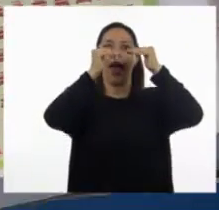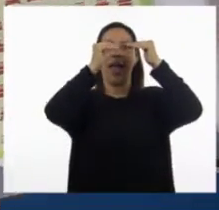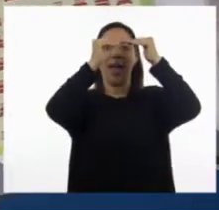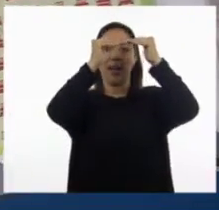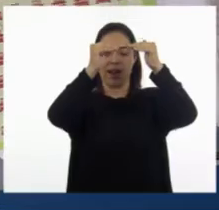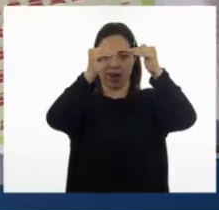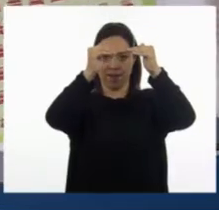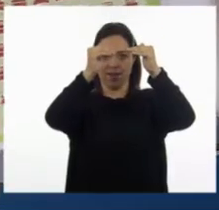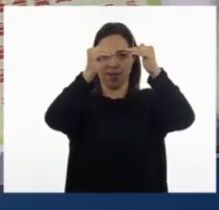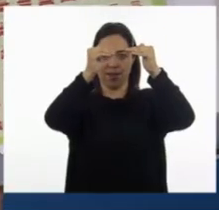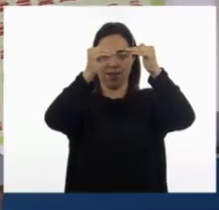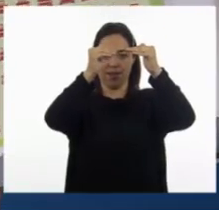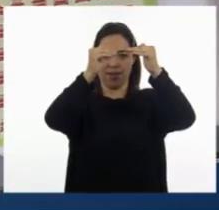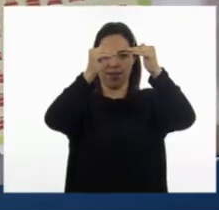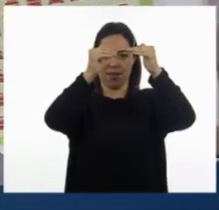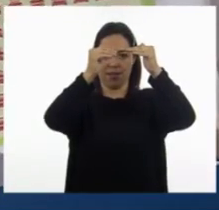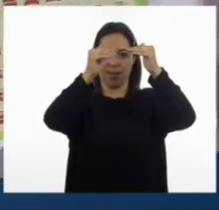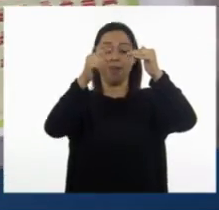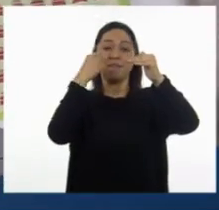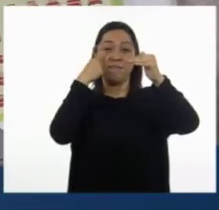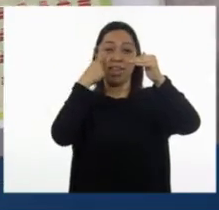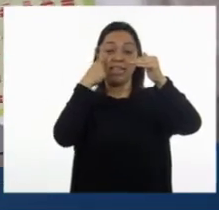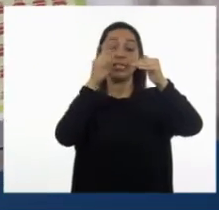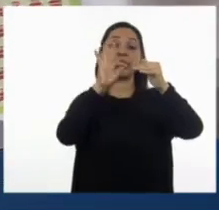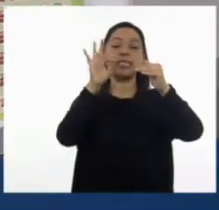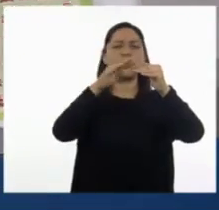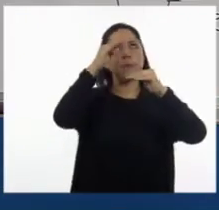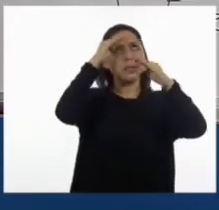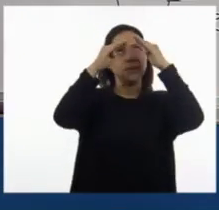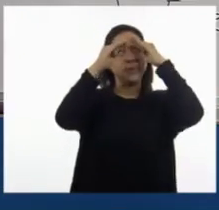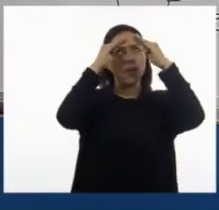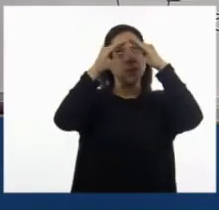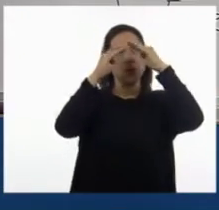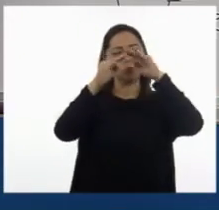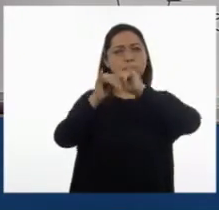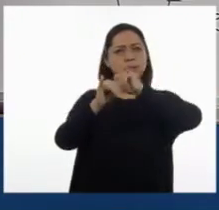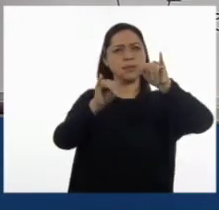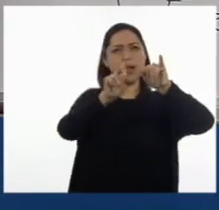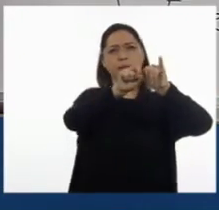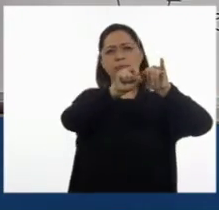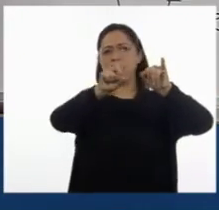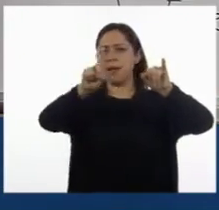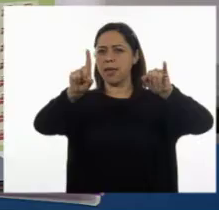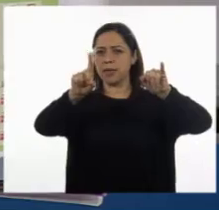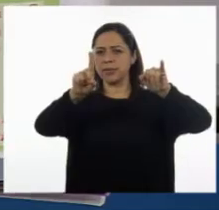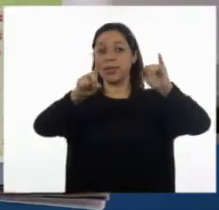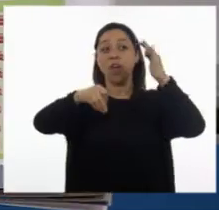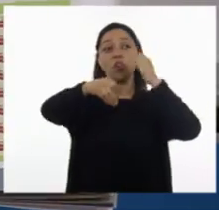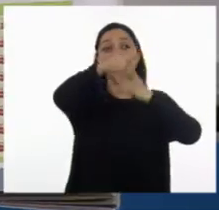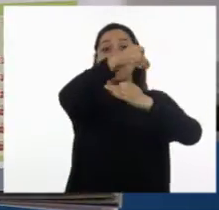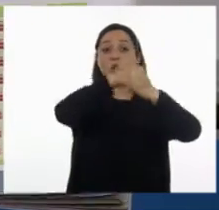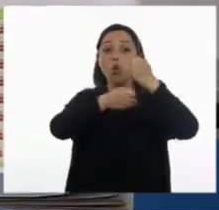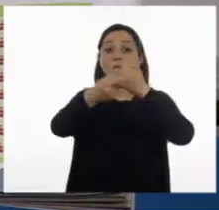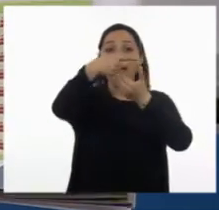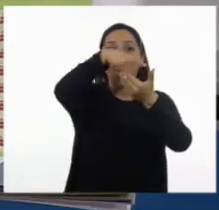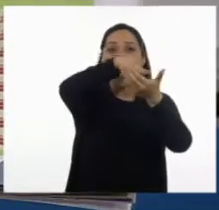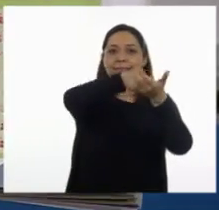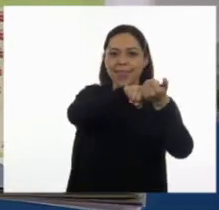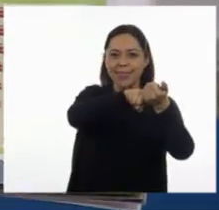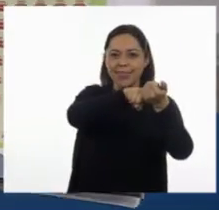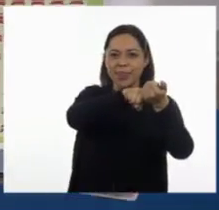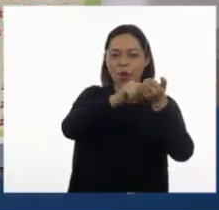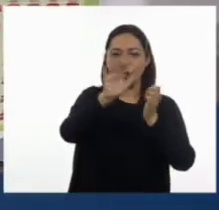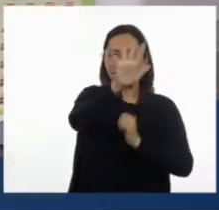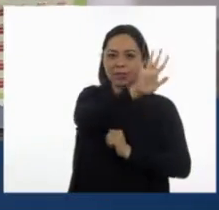referencia que dijimos que íbamos a empezar del asiento uno de izquierda a derecha, entonces, todos estarían en esta zona.